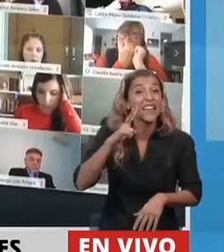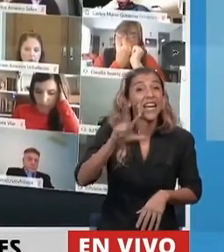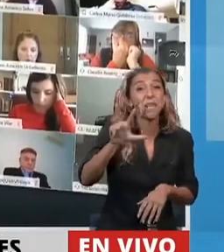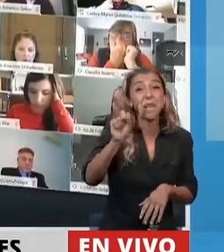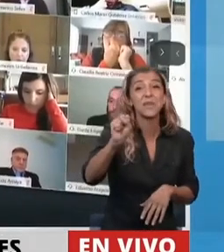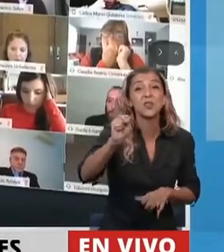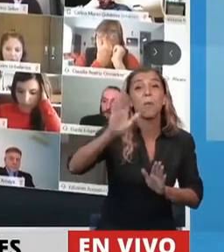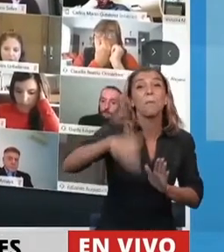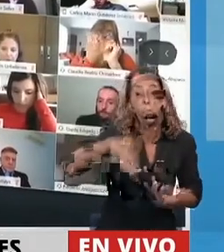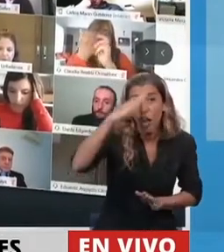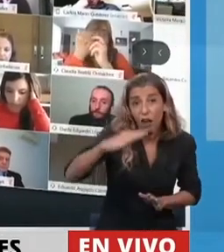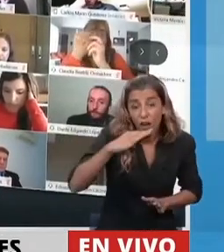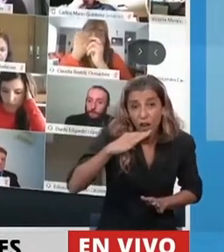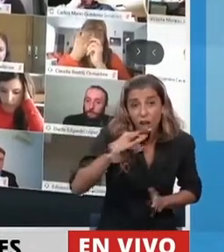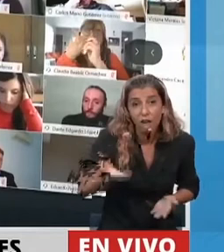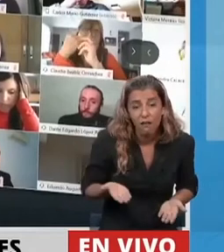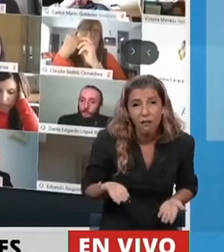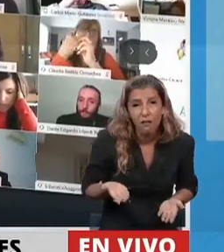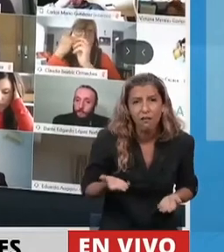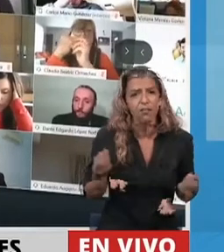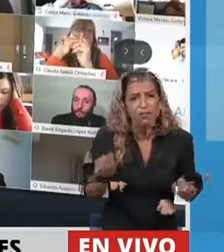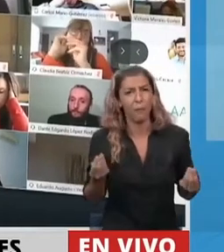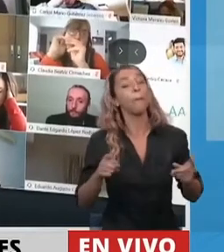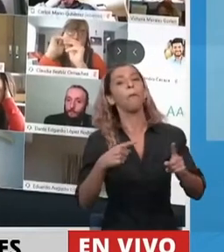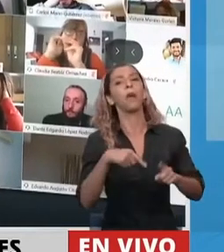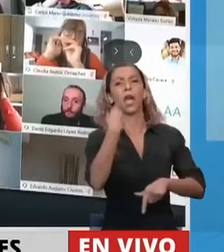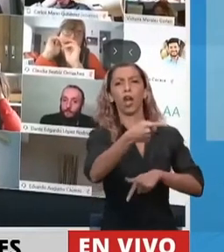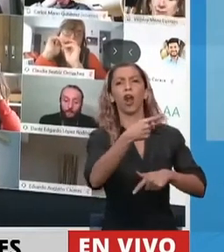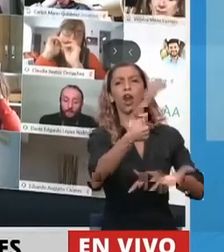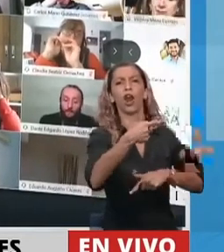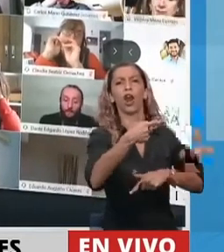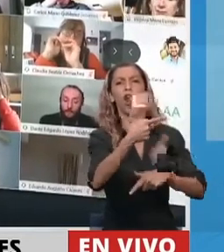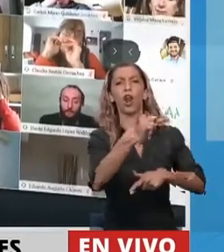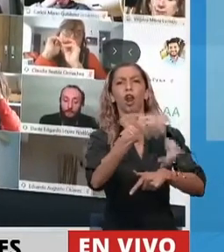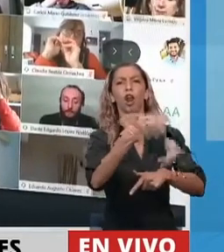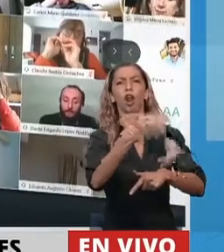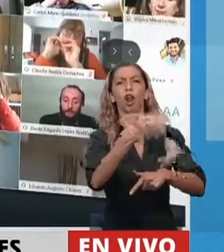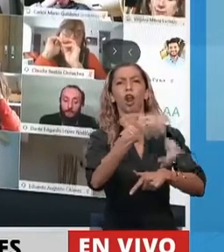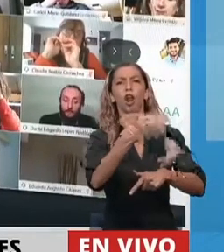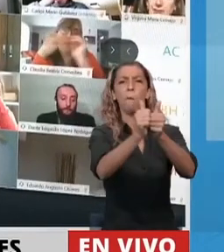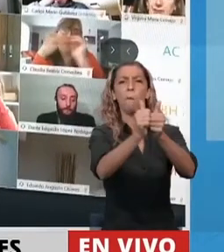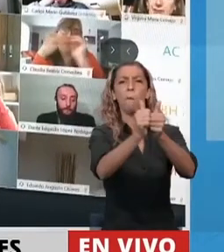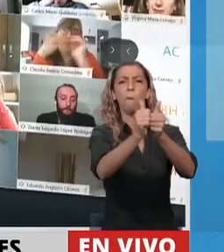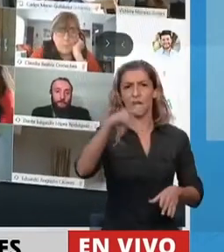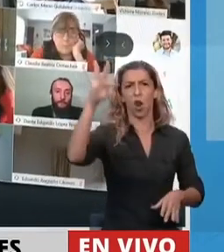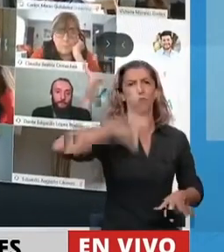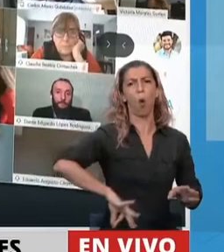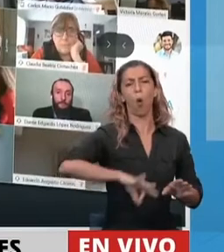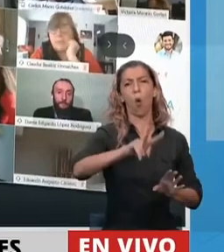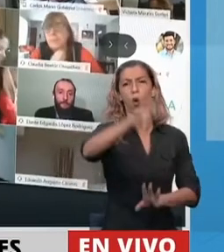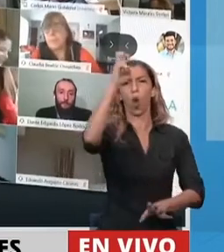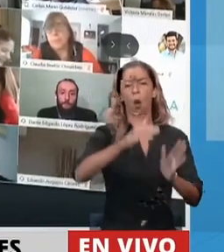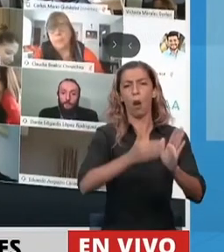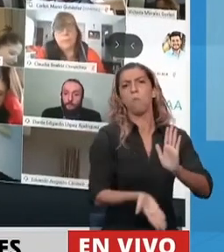mes, mientras le están dando a los CEOs de las empresas, de las grandes empresas, le están dando el ATP. Es un escándalo,